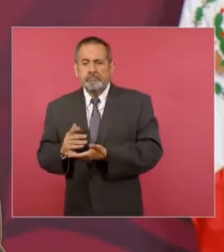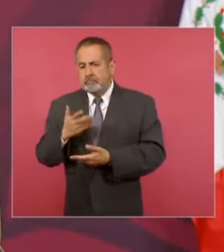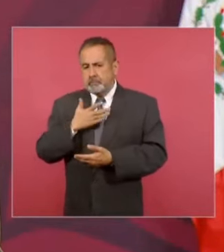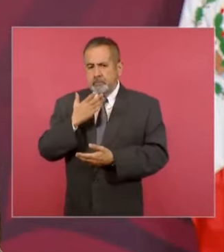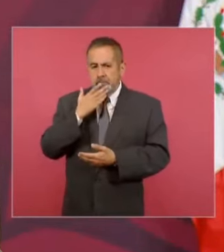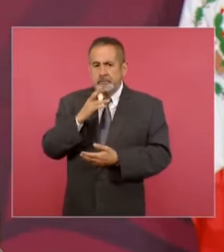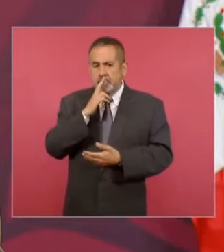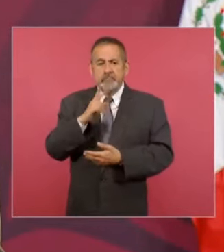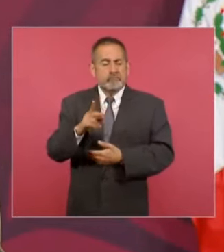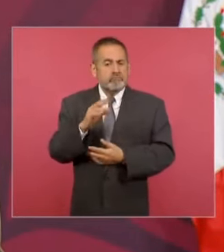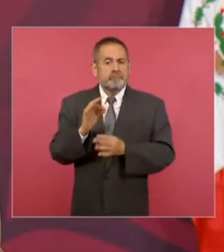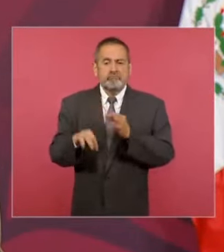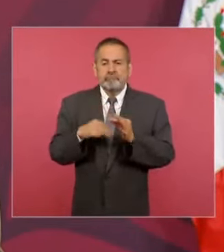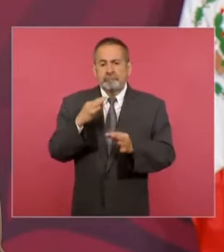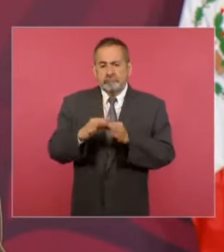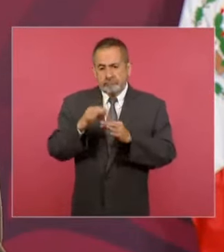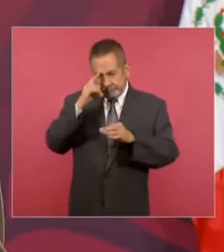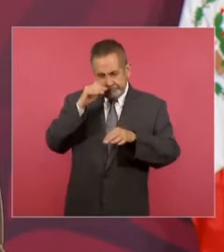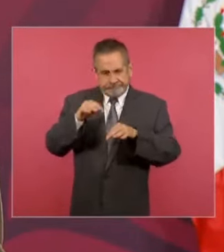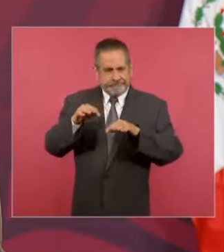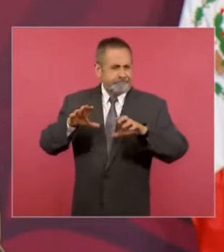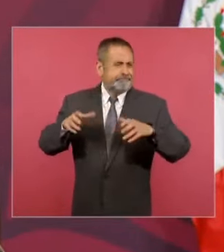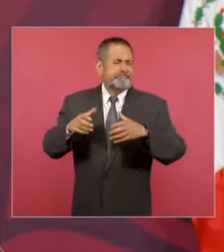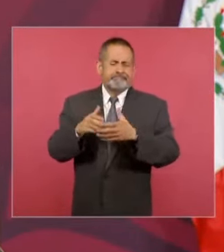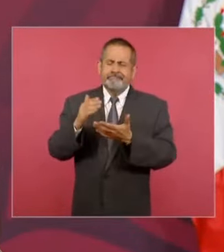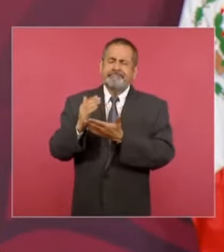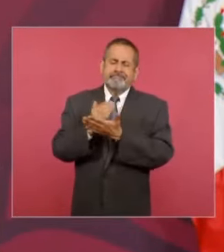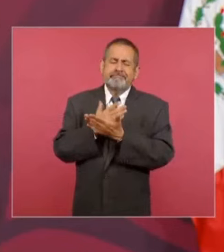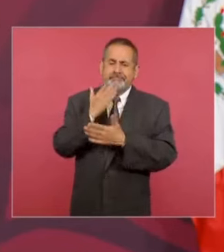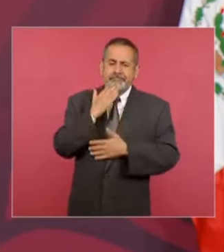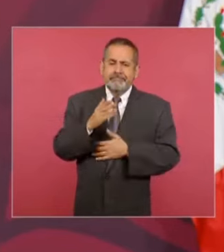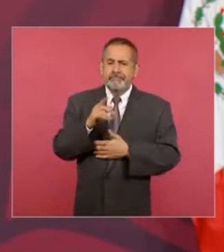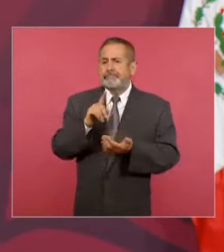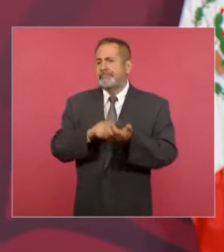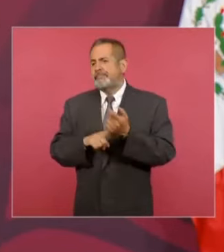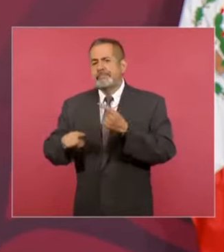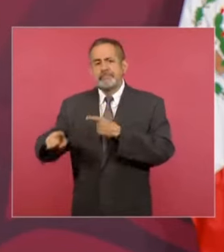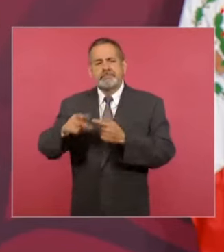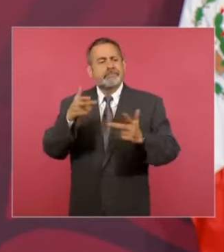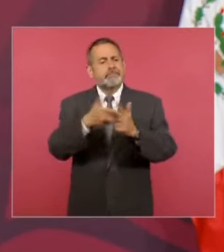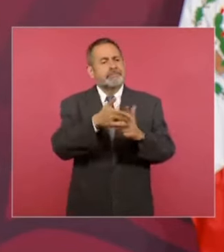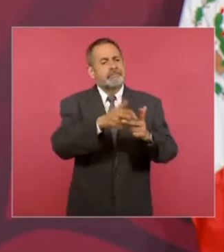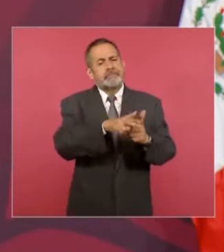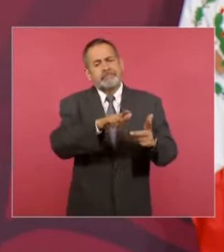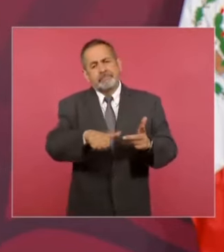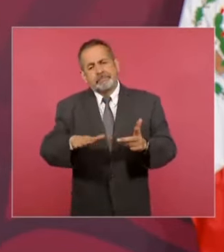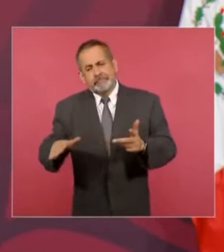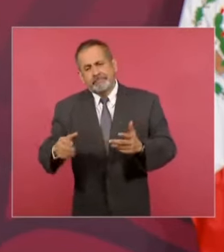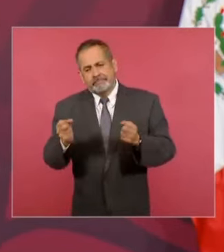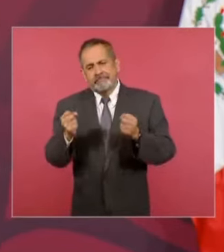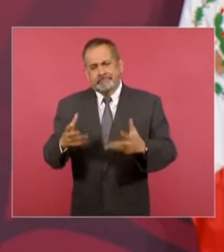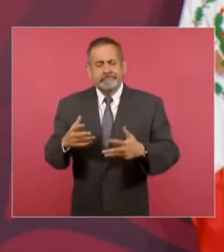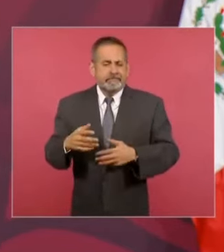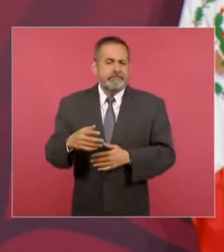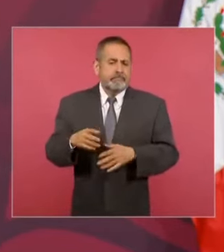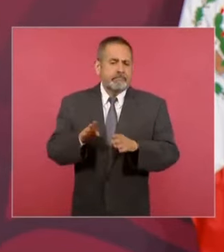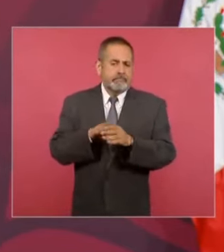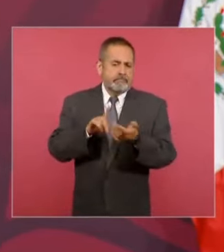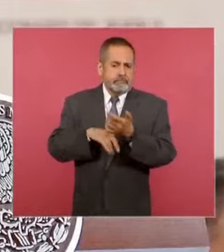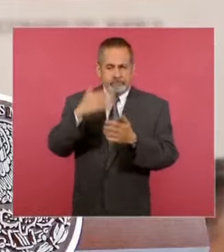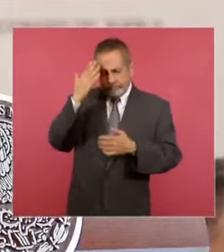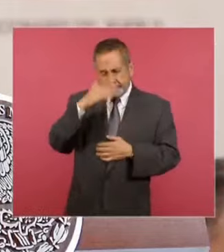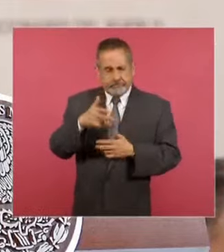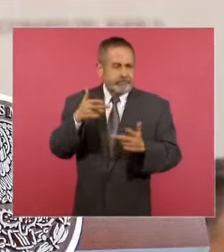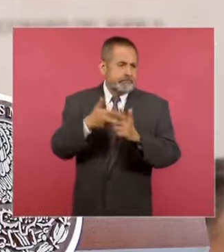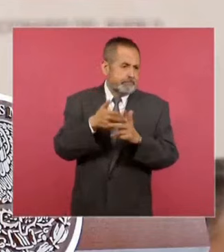favorables en la baja, sobre todo de aquellos homicidios que más duelen, que menos cifra negra tiene, como en el caso